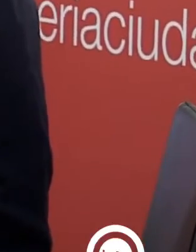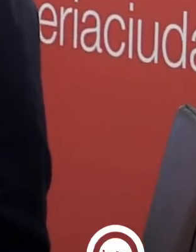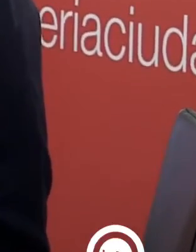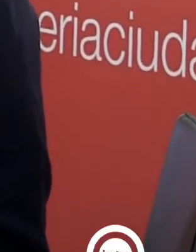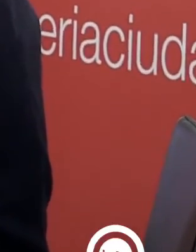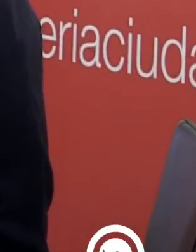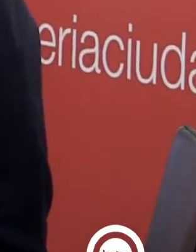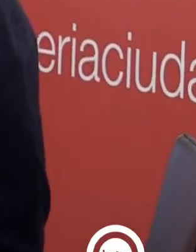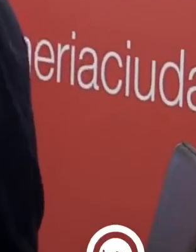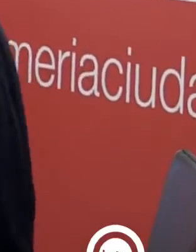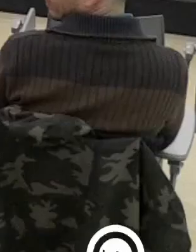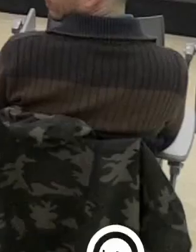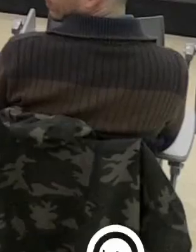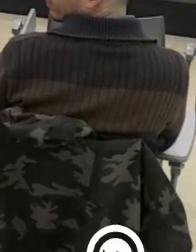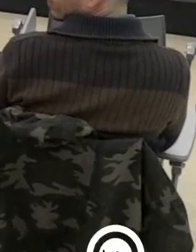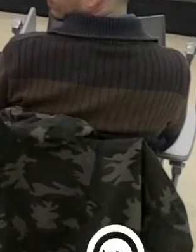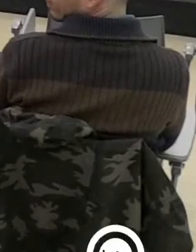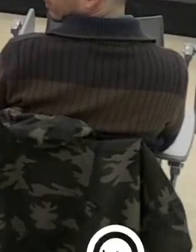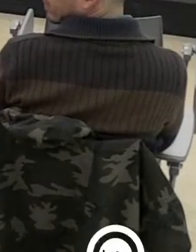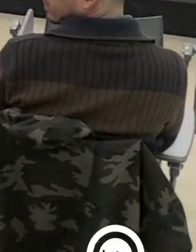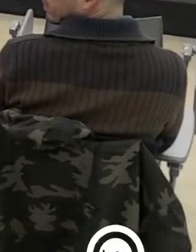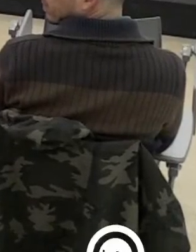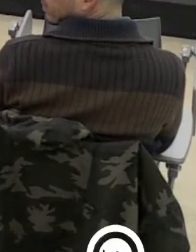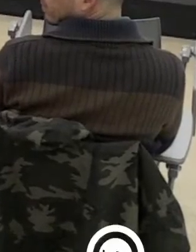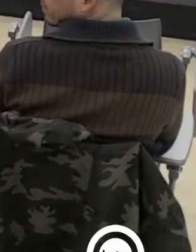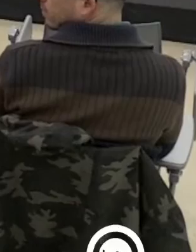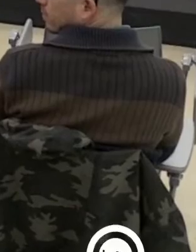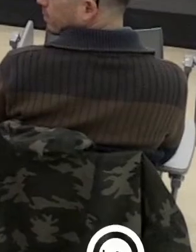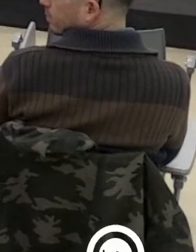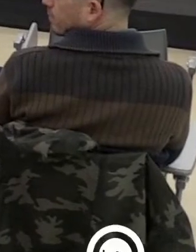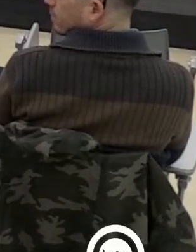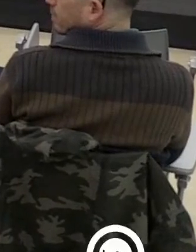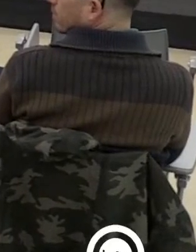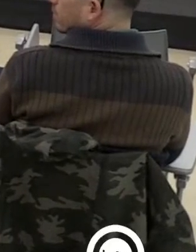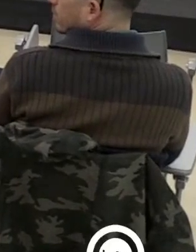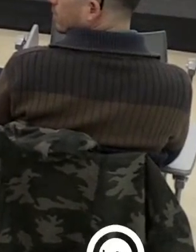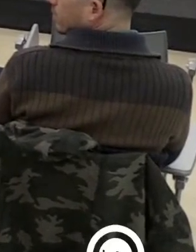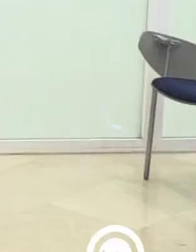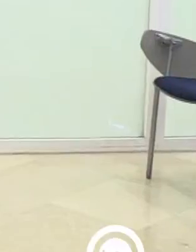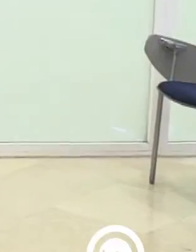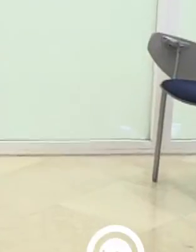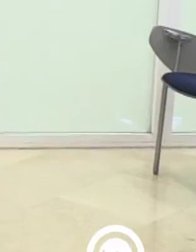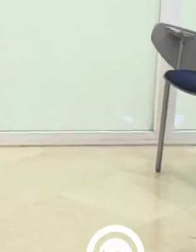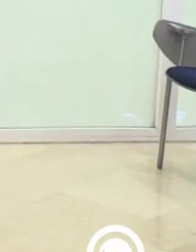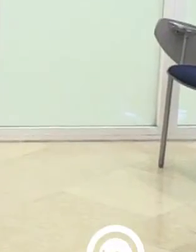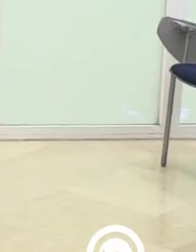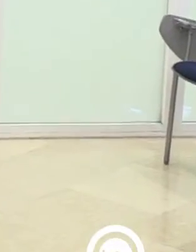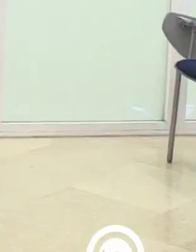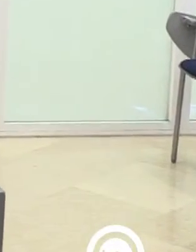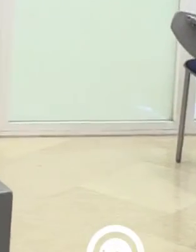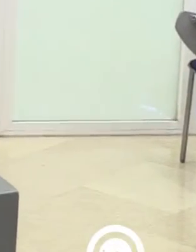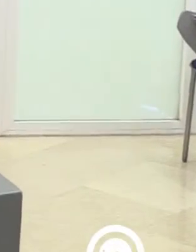Insisto, la solución que se propone aquí en esta modificación puntual deja paralizado realmente